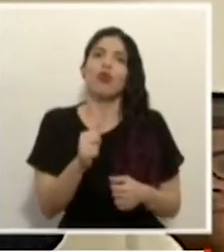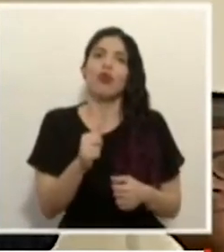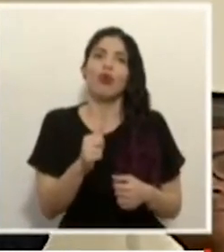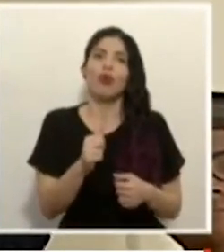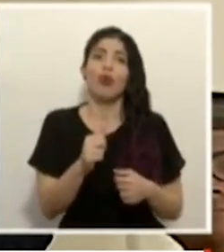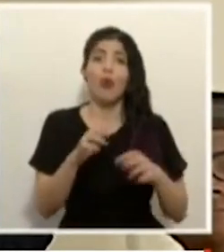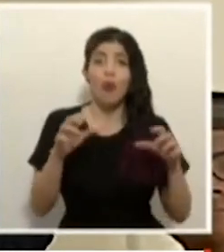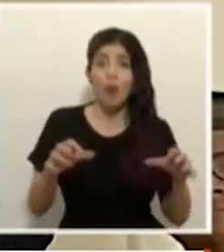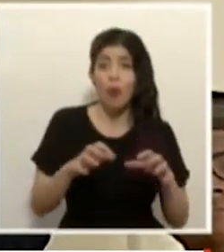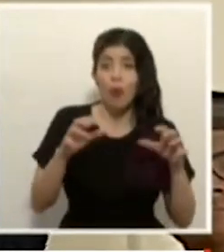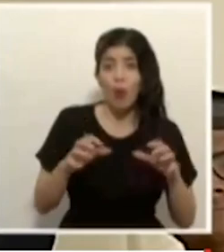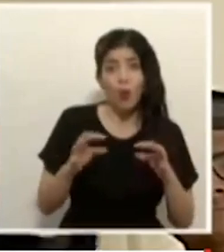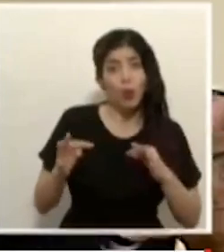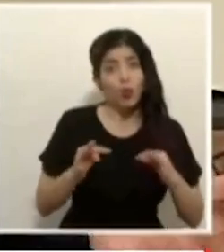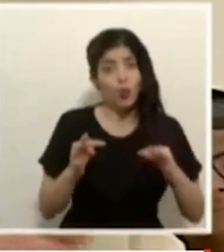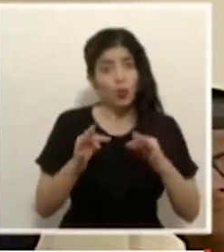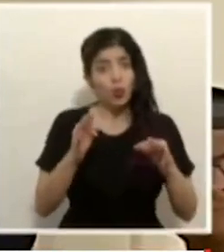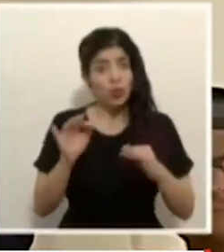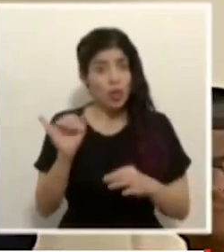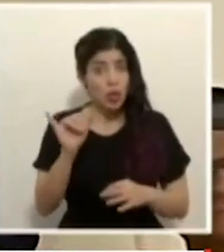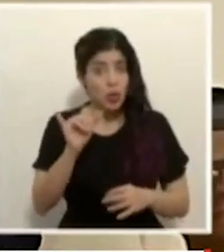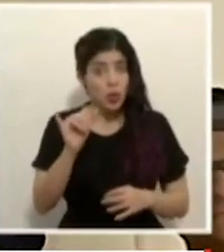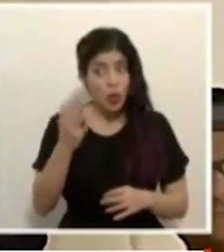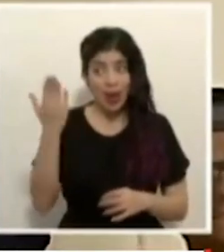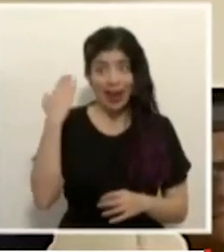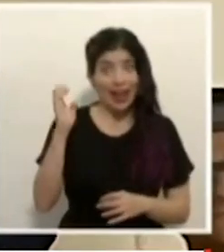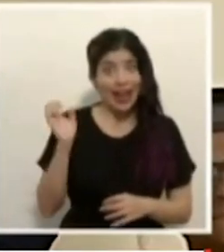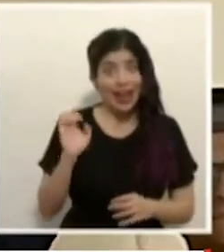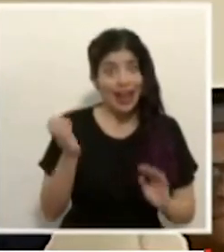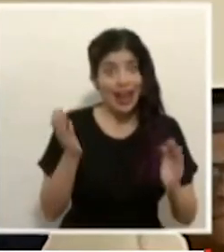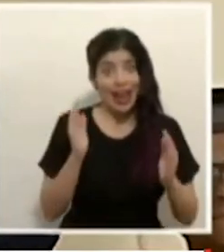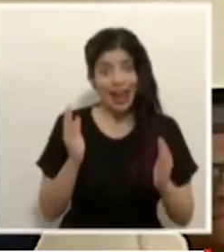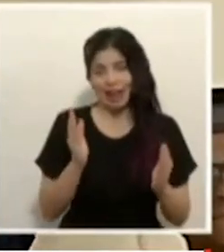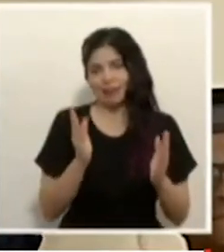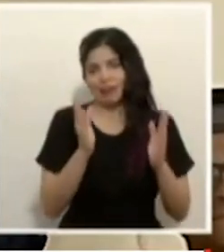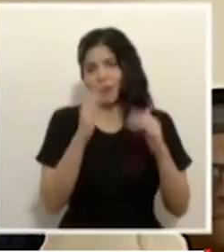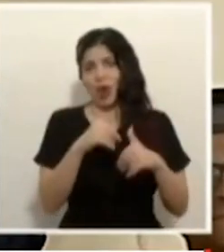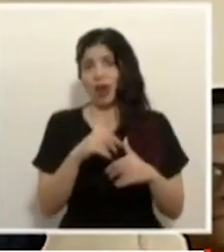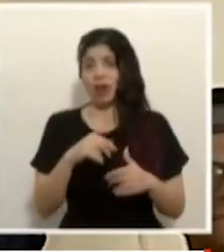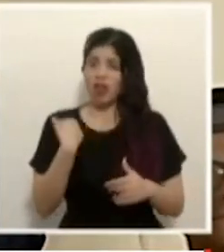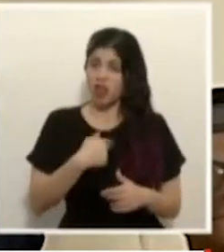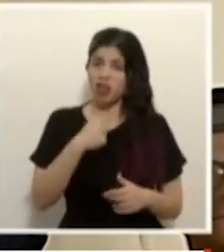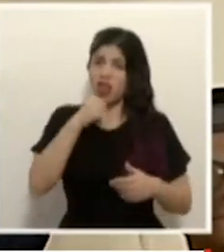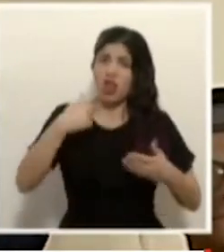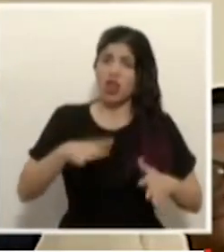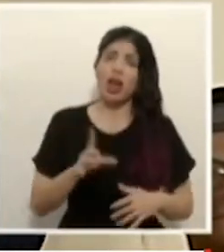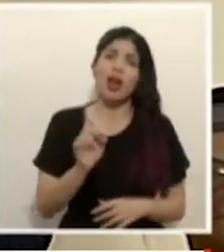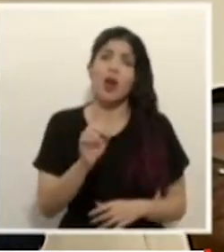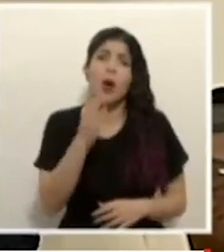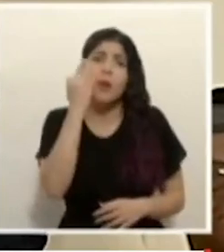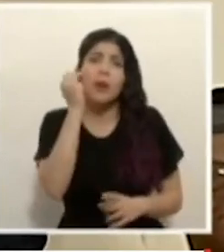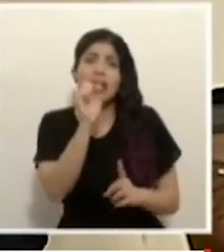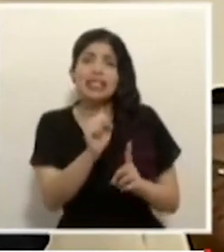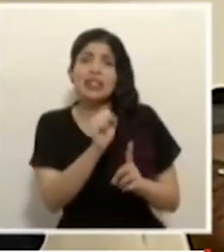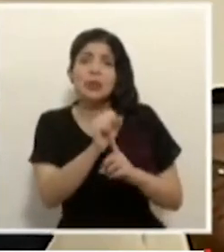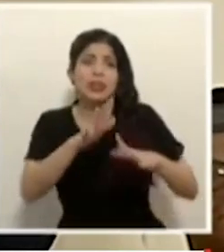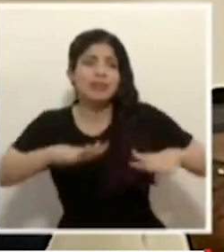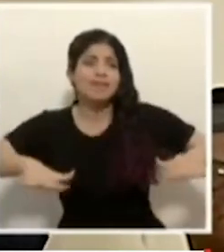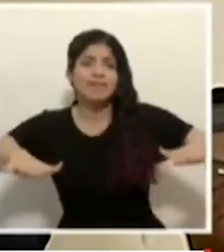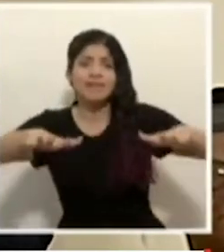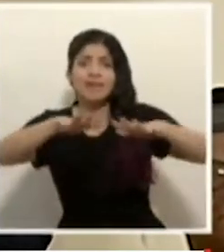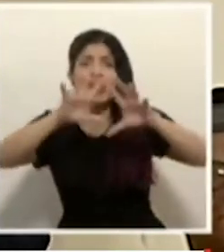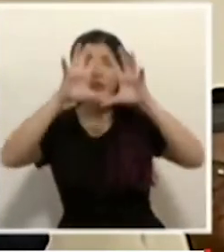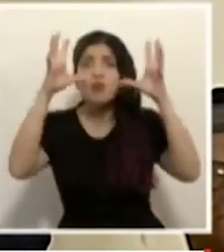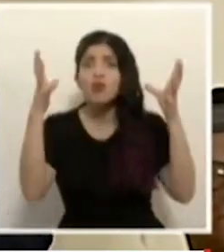actividad turística que se compare a la que teníamos en enero de este año no porque no queramos sino por una condición estructural. El